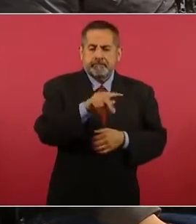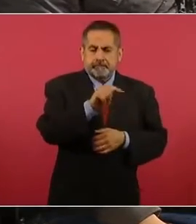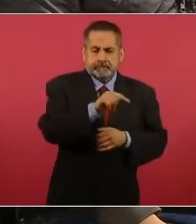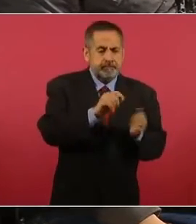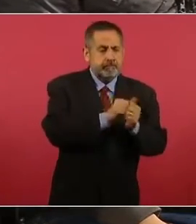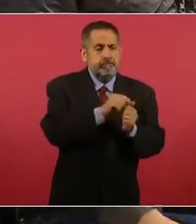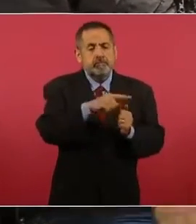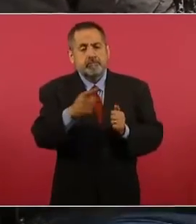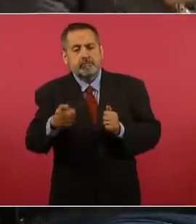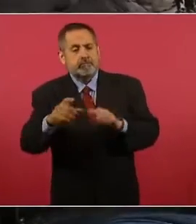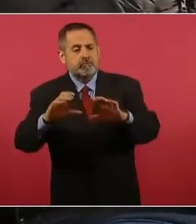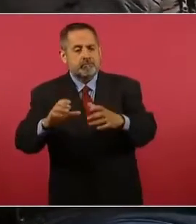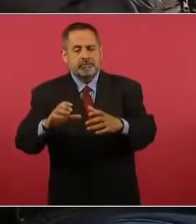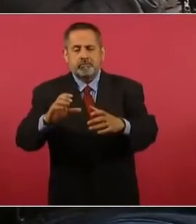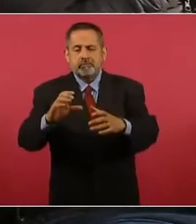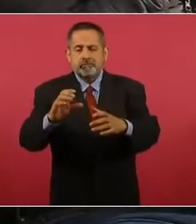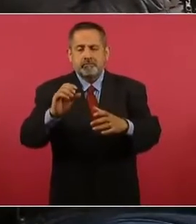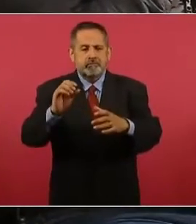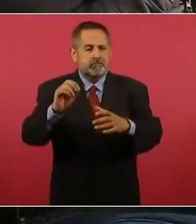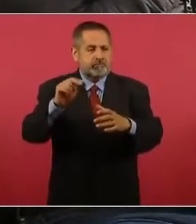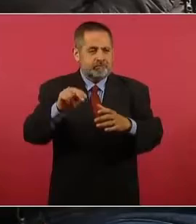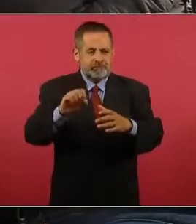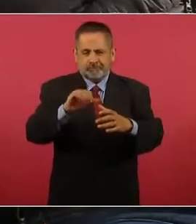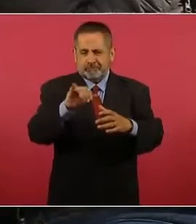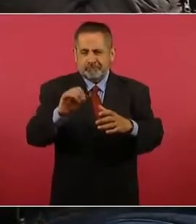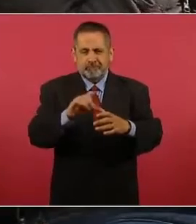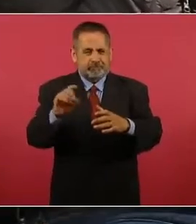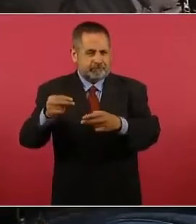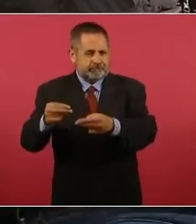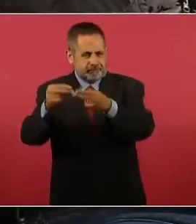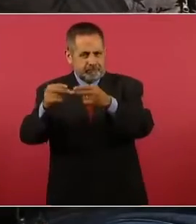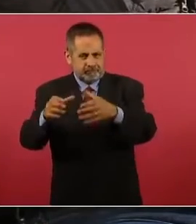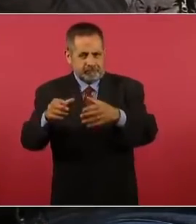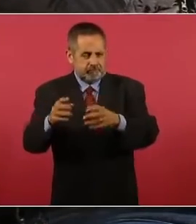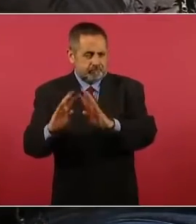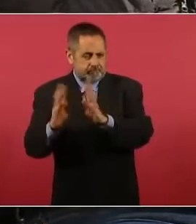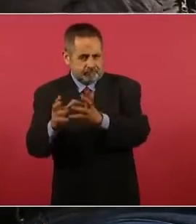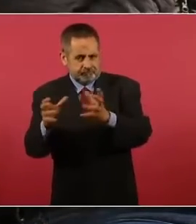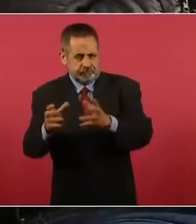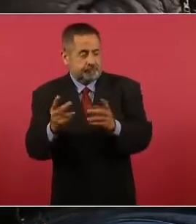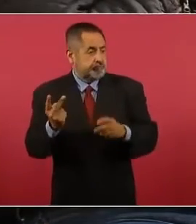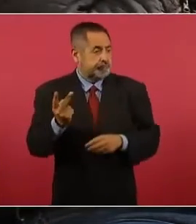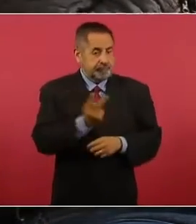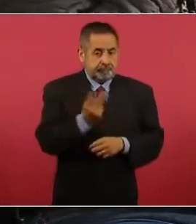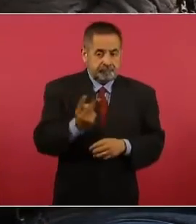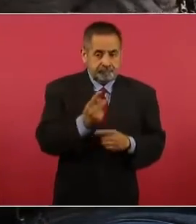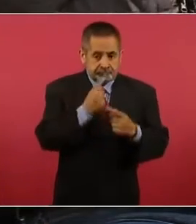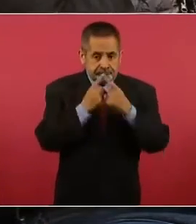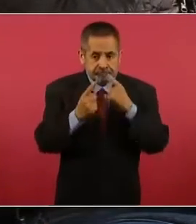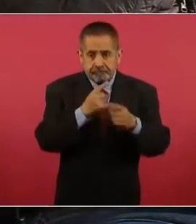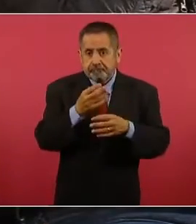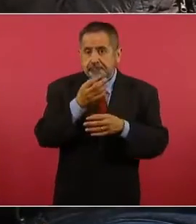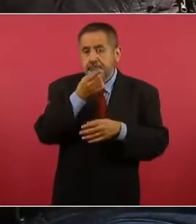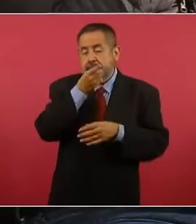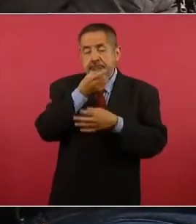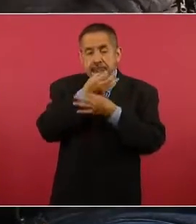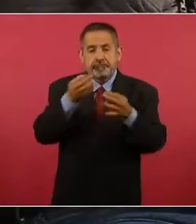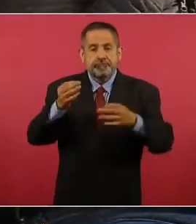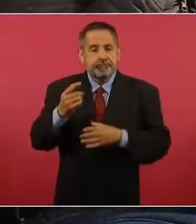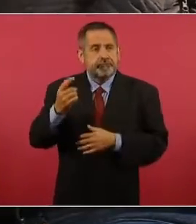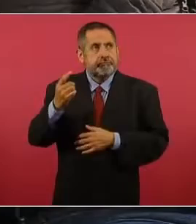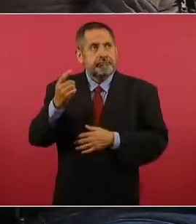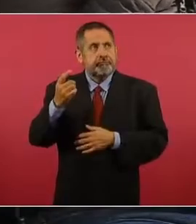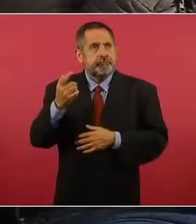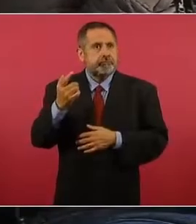Coordinador Empresarial y también con el Consejo Mexicano de Negocios y anunciaron que en julio, cuando